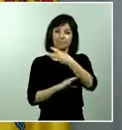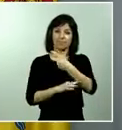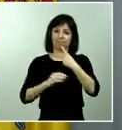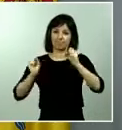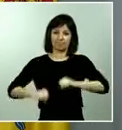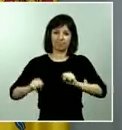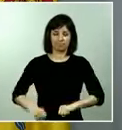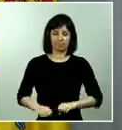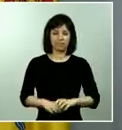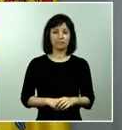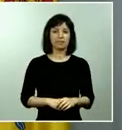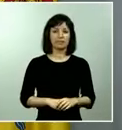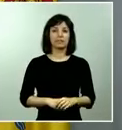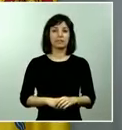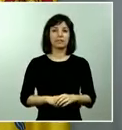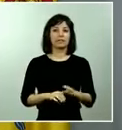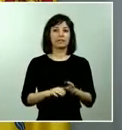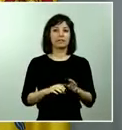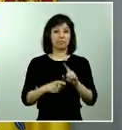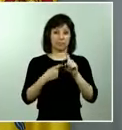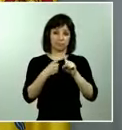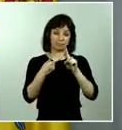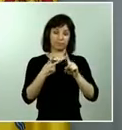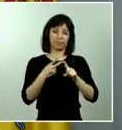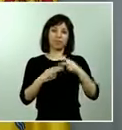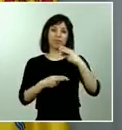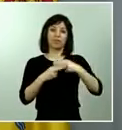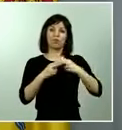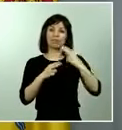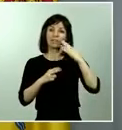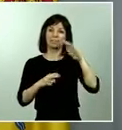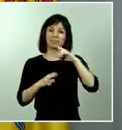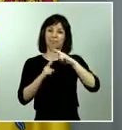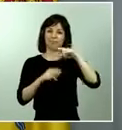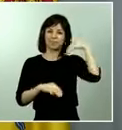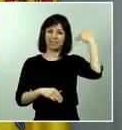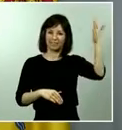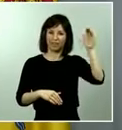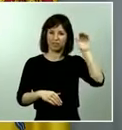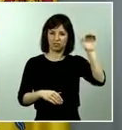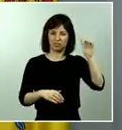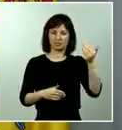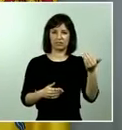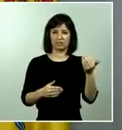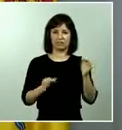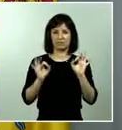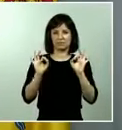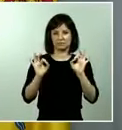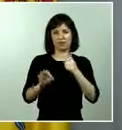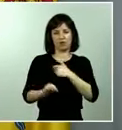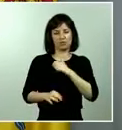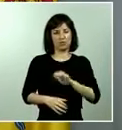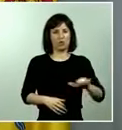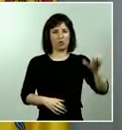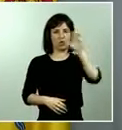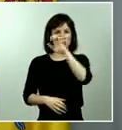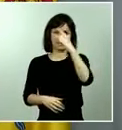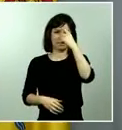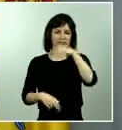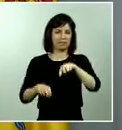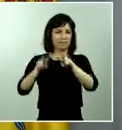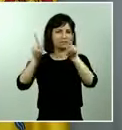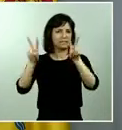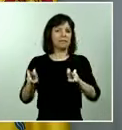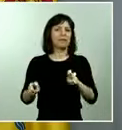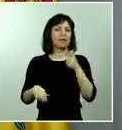Y luego están las fronteras exteriores que es una cuestión en el ámbito de la Comisión Europea que, como saben, tiene una duración de 30